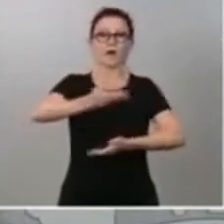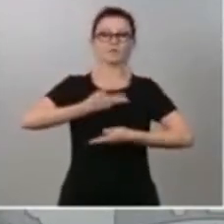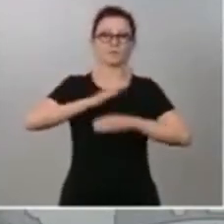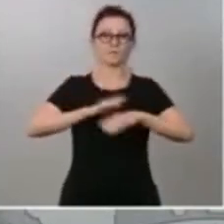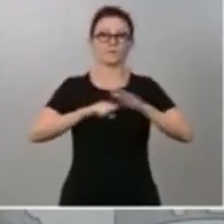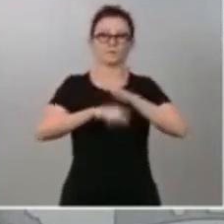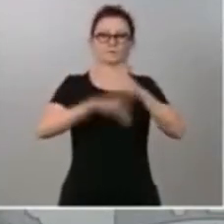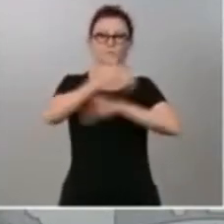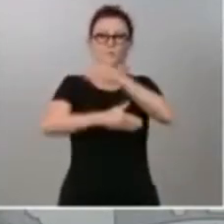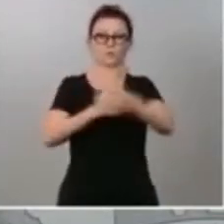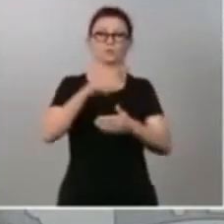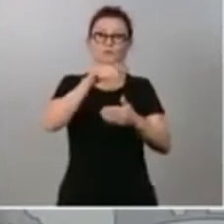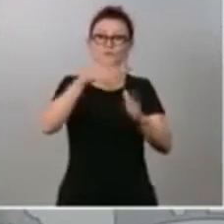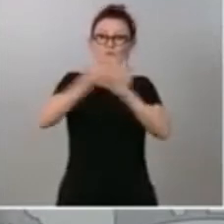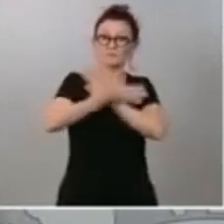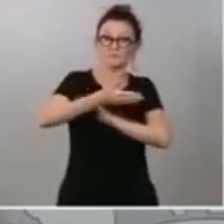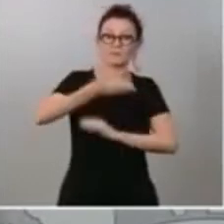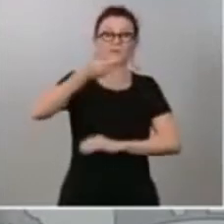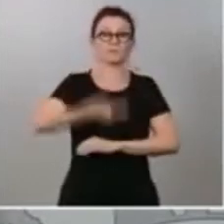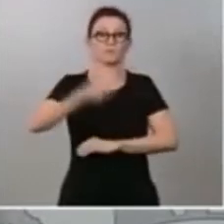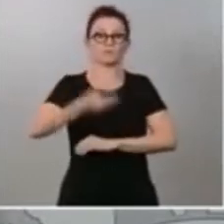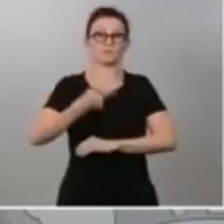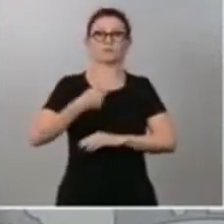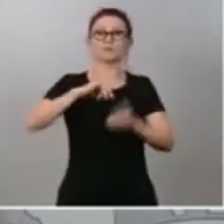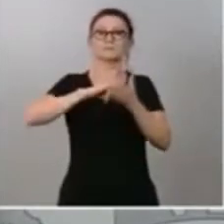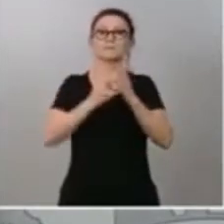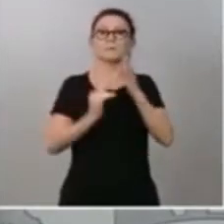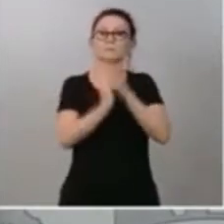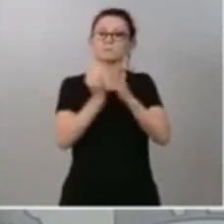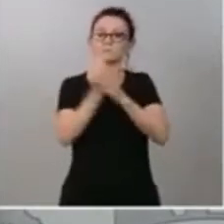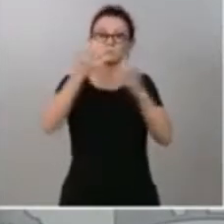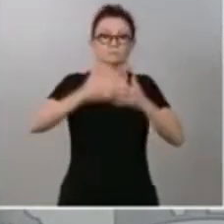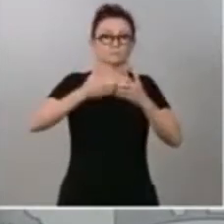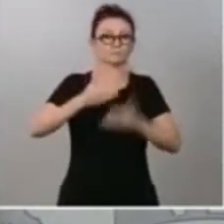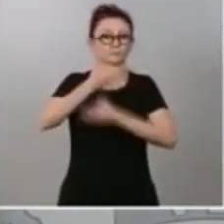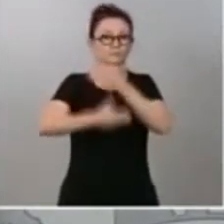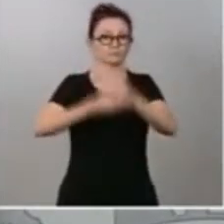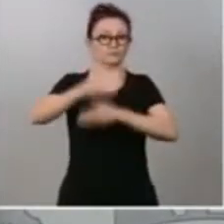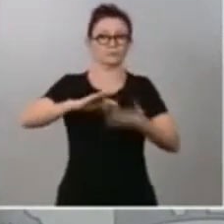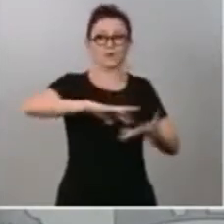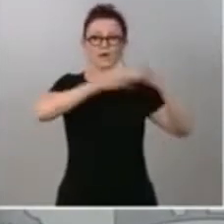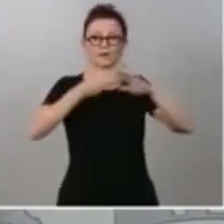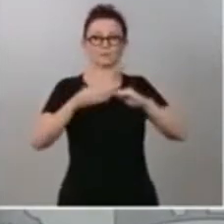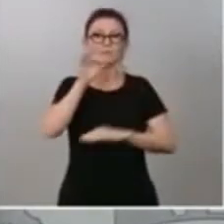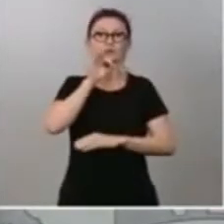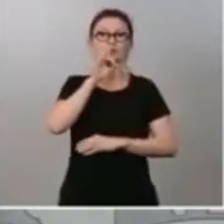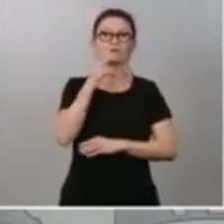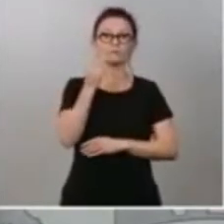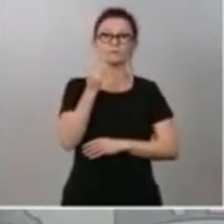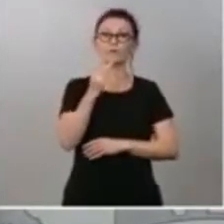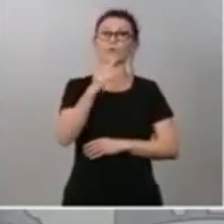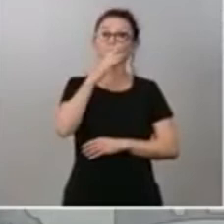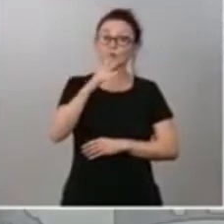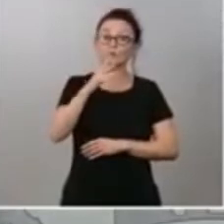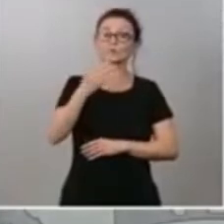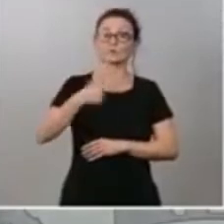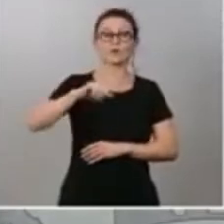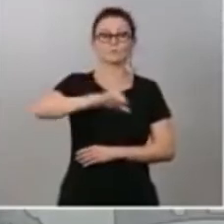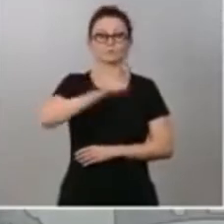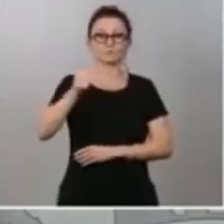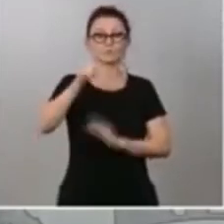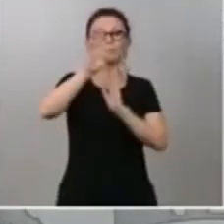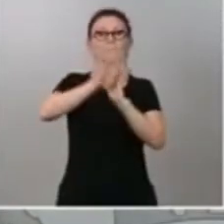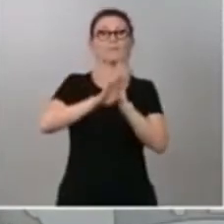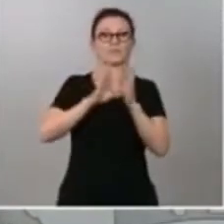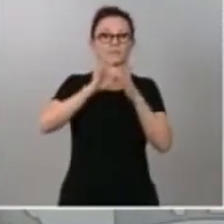transformar nuestro sistema productivo y formativo adaptándolo al siglo XXI. Y en este contexto hemos aprobado las siguientes medidas. El proyecto